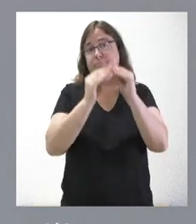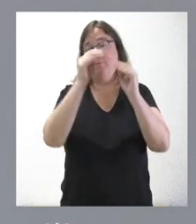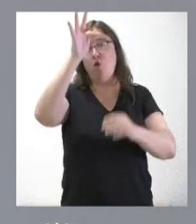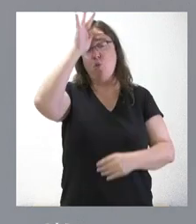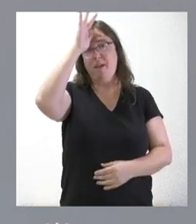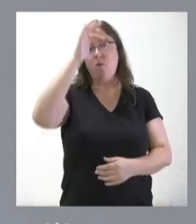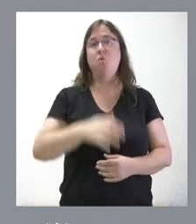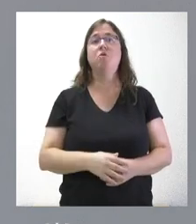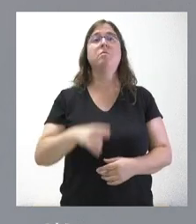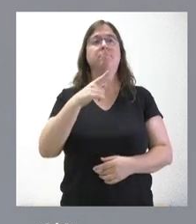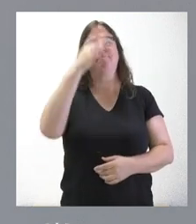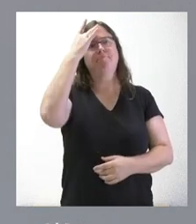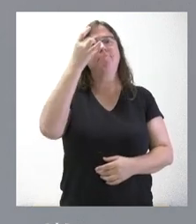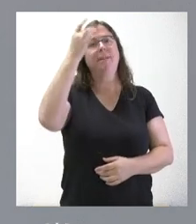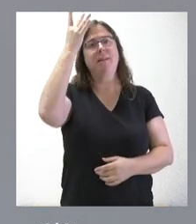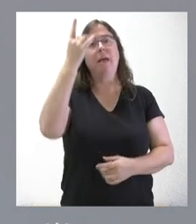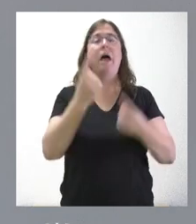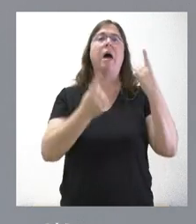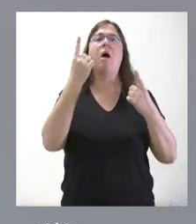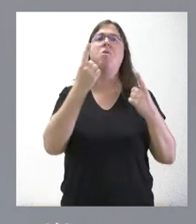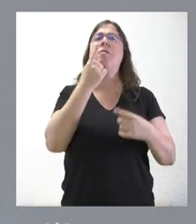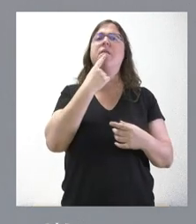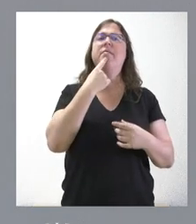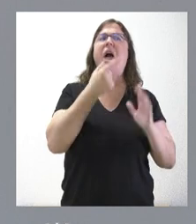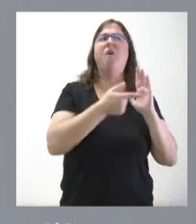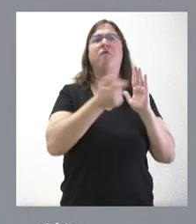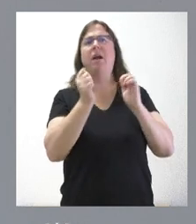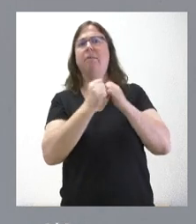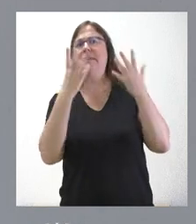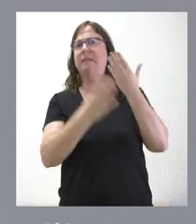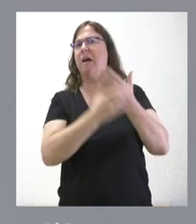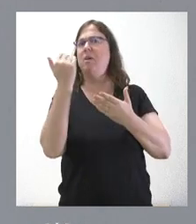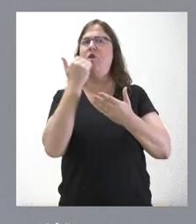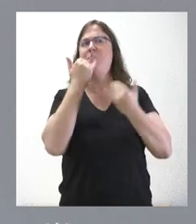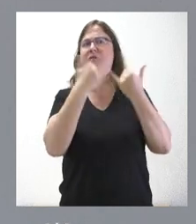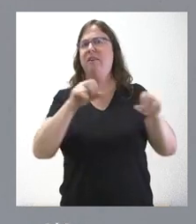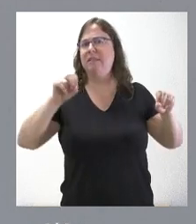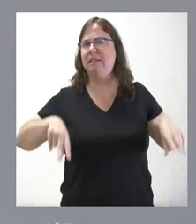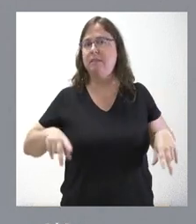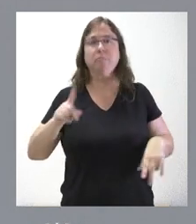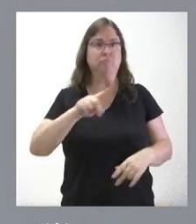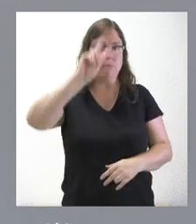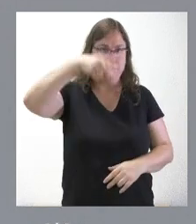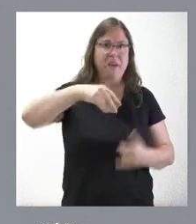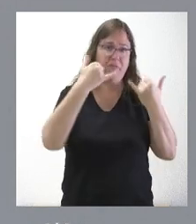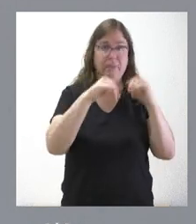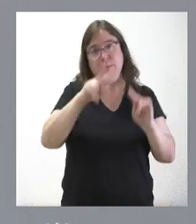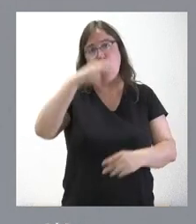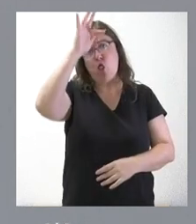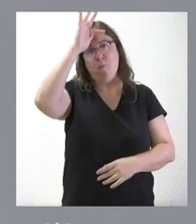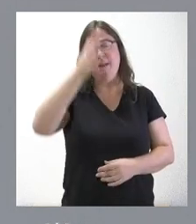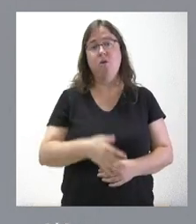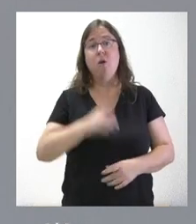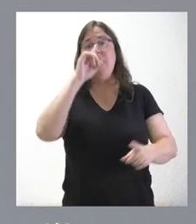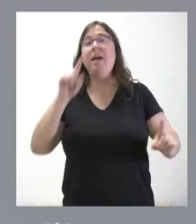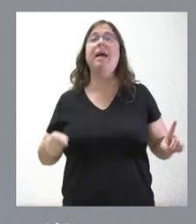en torno a esta idea hubo quien quería decir que quitábamos el 23 de abril como día festivo, y sí que ha sido festivo porque era domingo. Y el